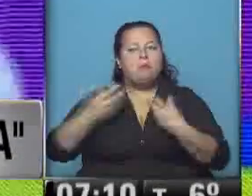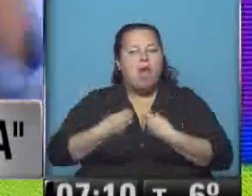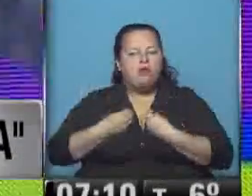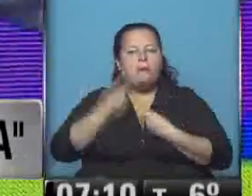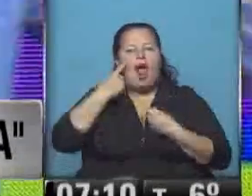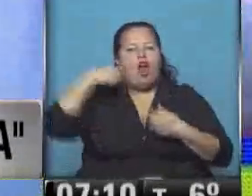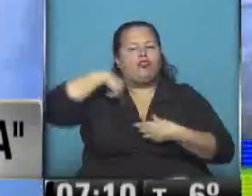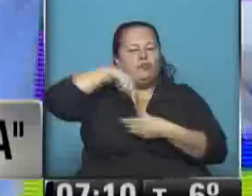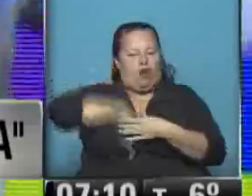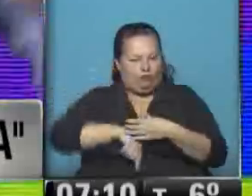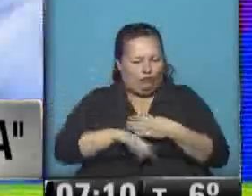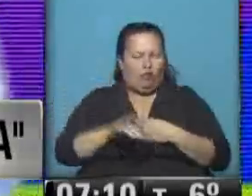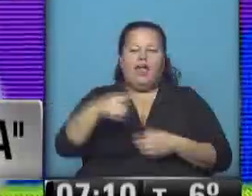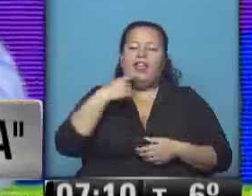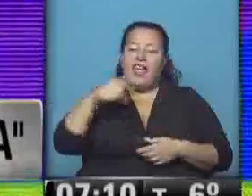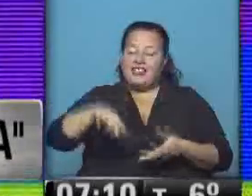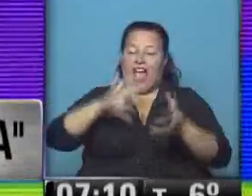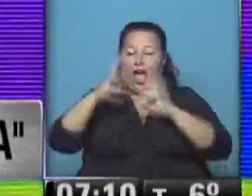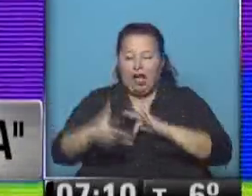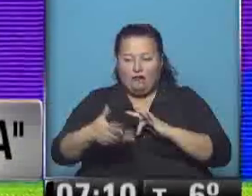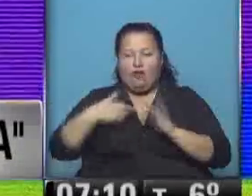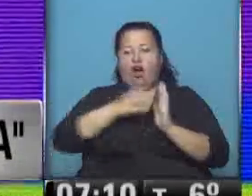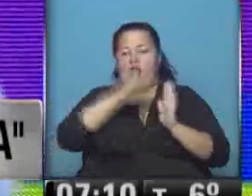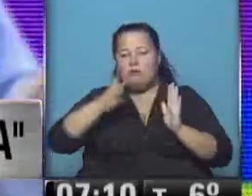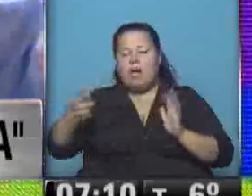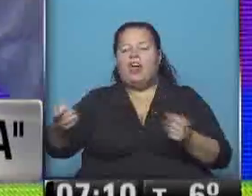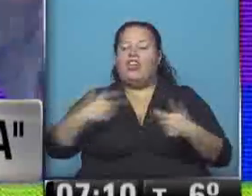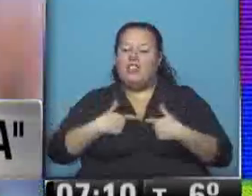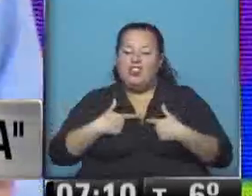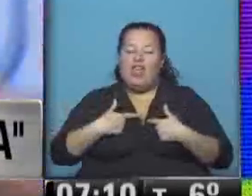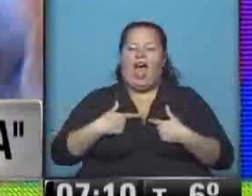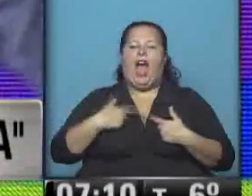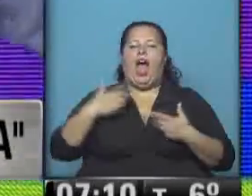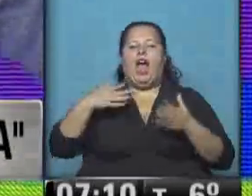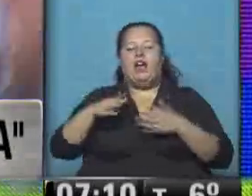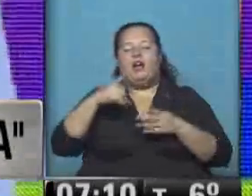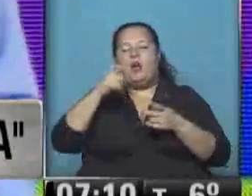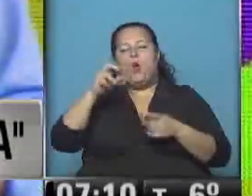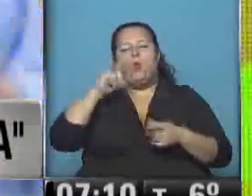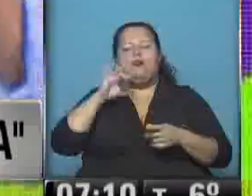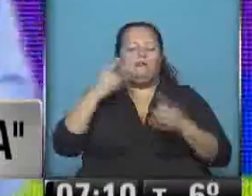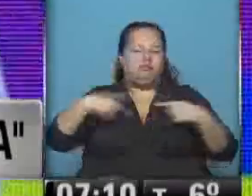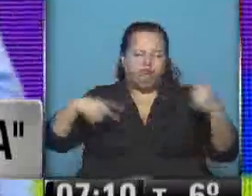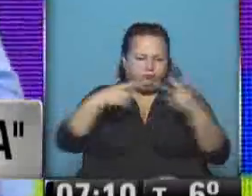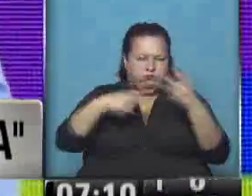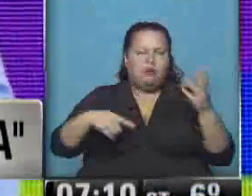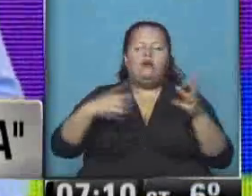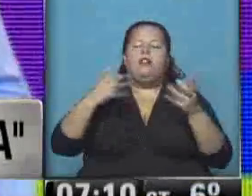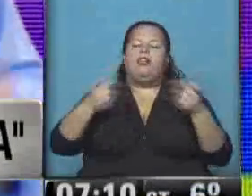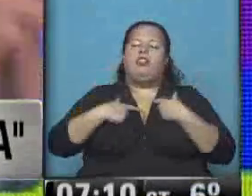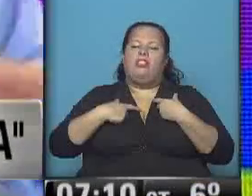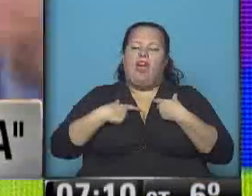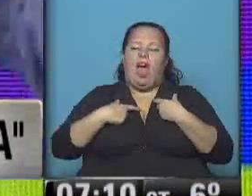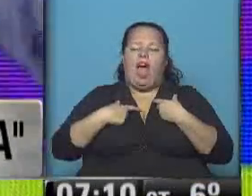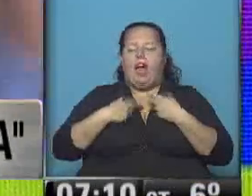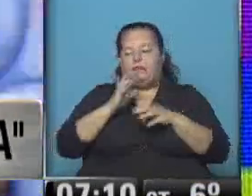conocerme. Mirá, dijo, esta técnica que vengo utilizando te genera, a través de los cuencos tibetanos y los gong, una capacidad,